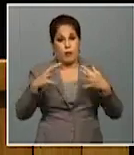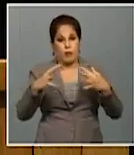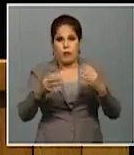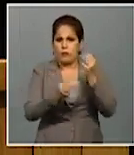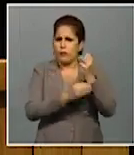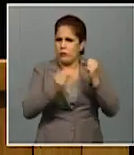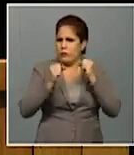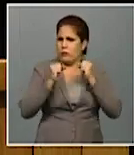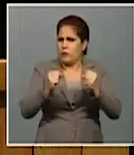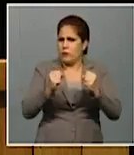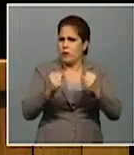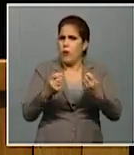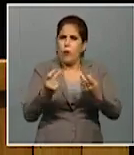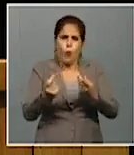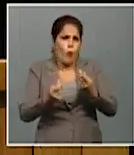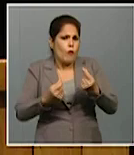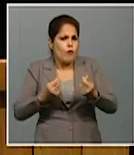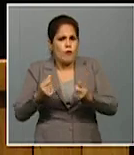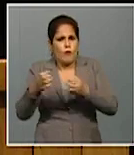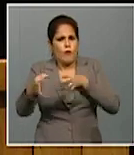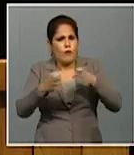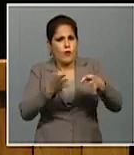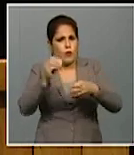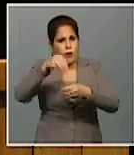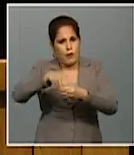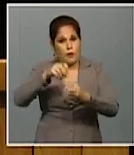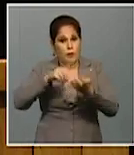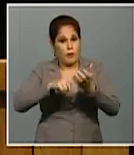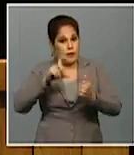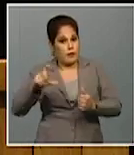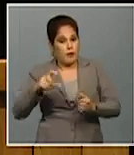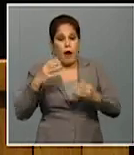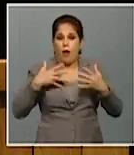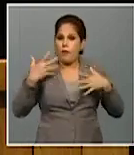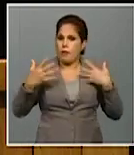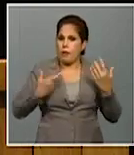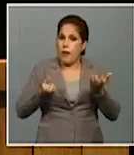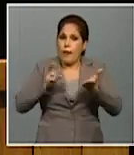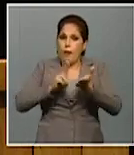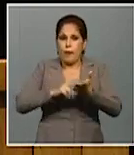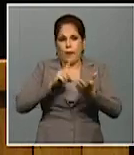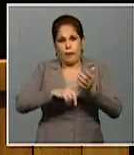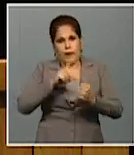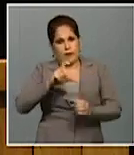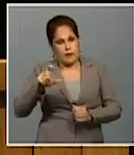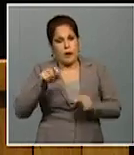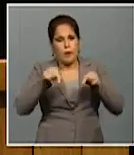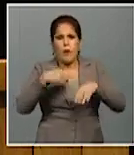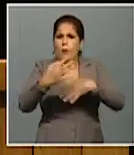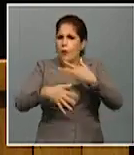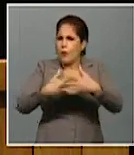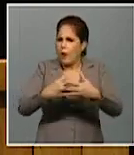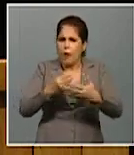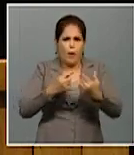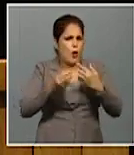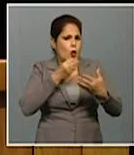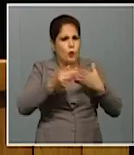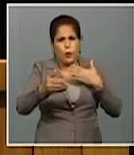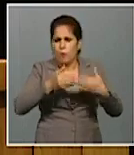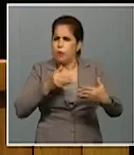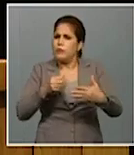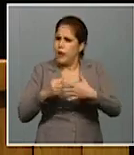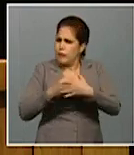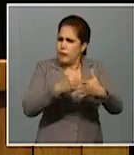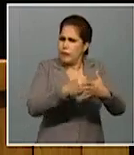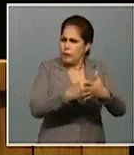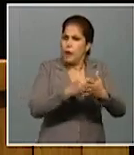fortalecer las dinámicas de funcionamiento del partido y la proactividad de su militancia ante los problemas más acuciantes que afronta